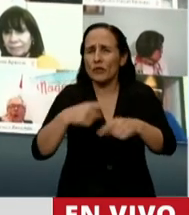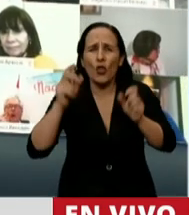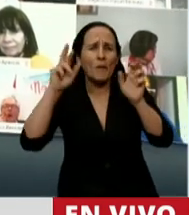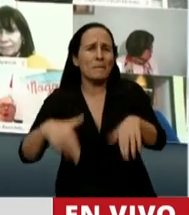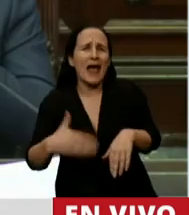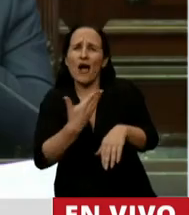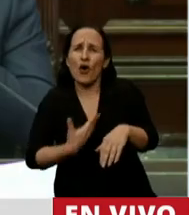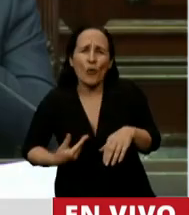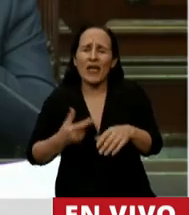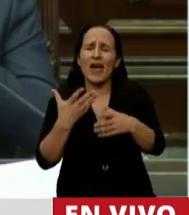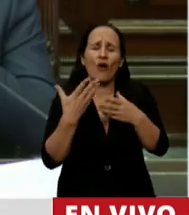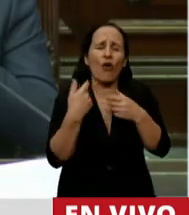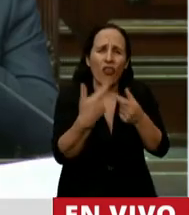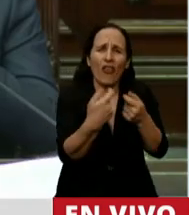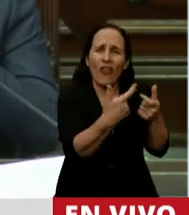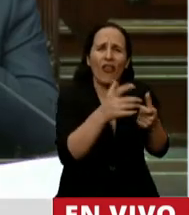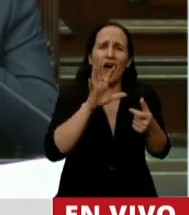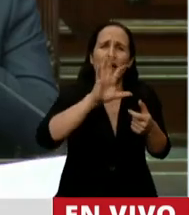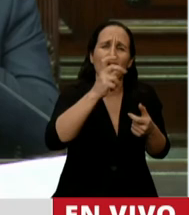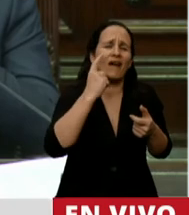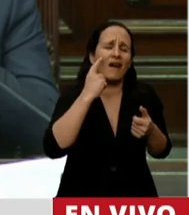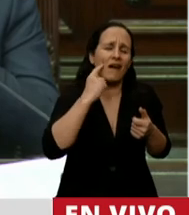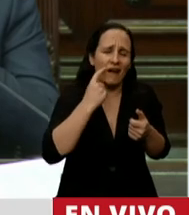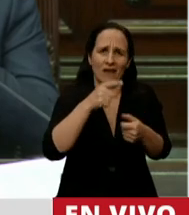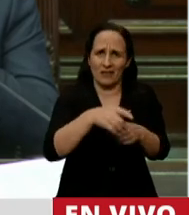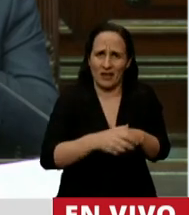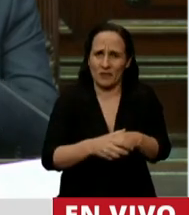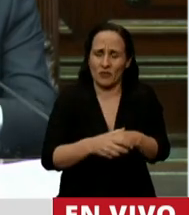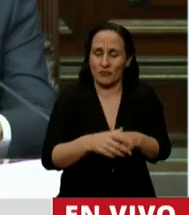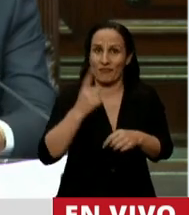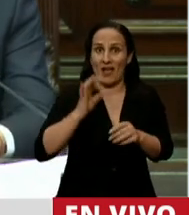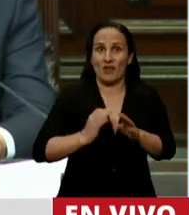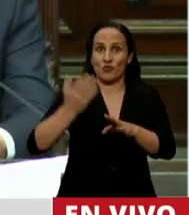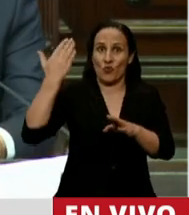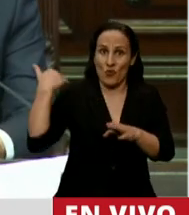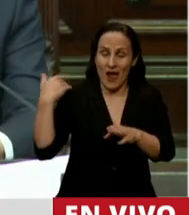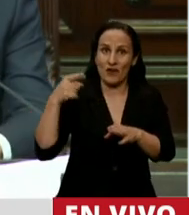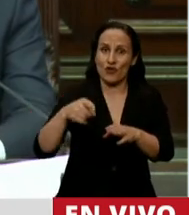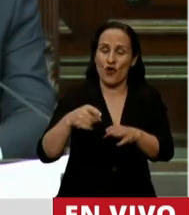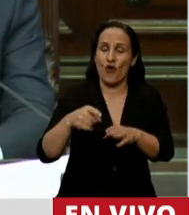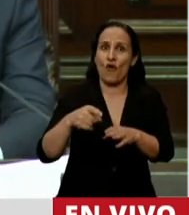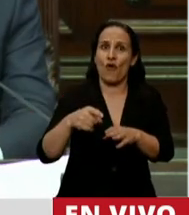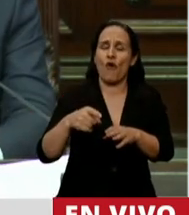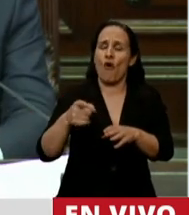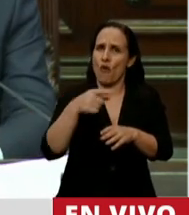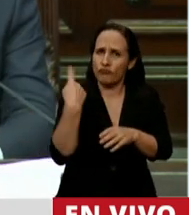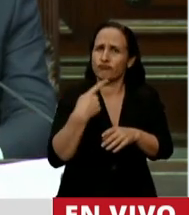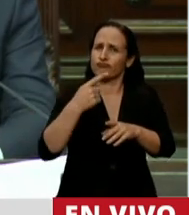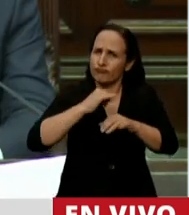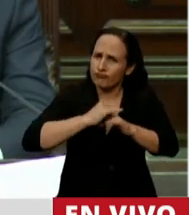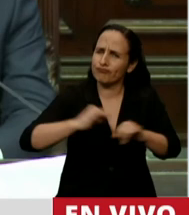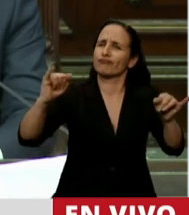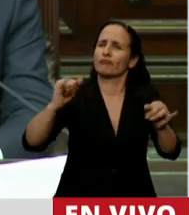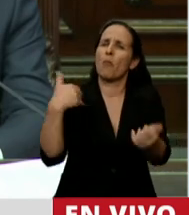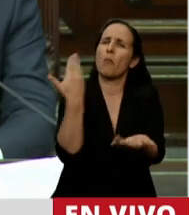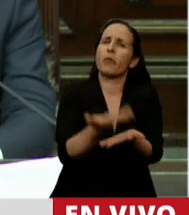en cada rincón de la provincia. Así que, el desafío que tomamos hace un año, cuando lanzamos la propuesta